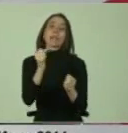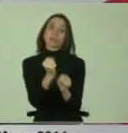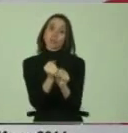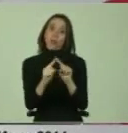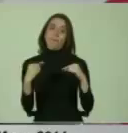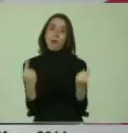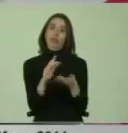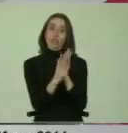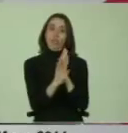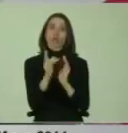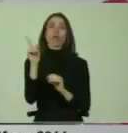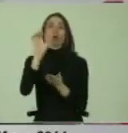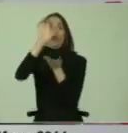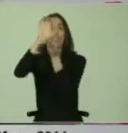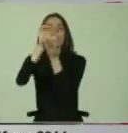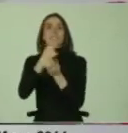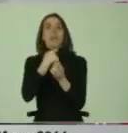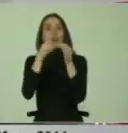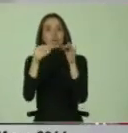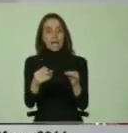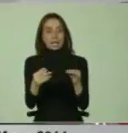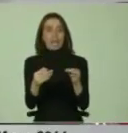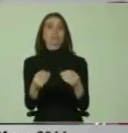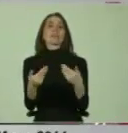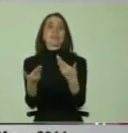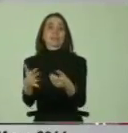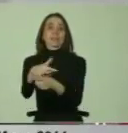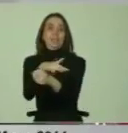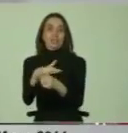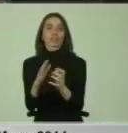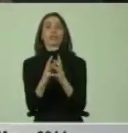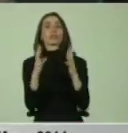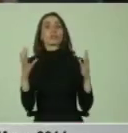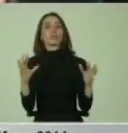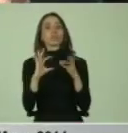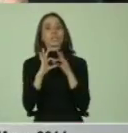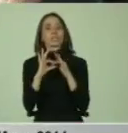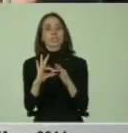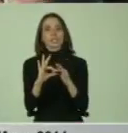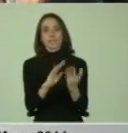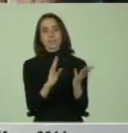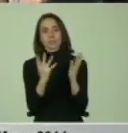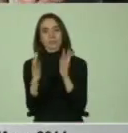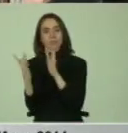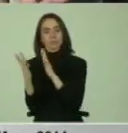el Estado tenga un rol garante en asegurar las condiciones. Muchas gracias. Muchas gracias.